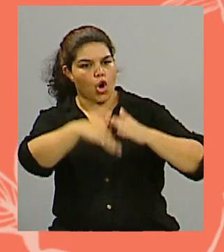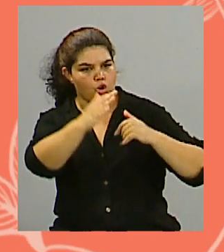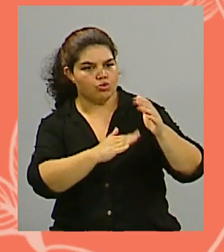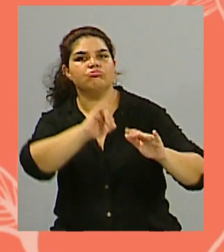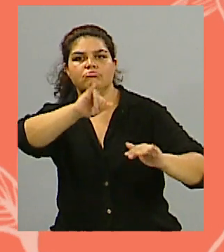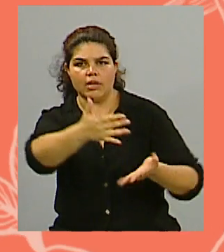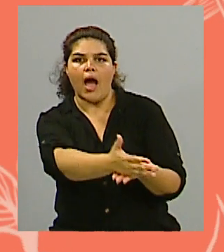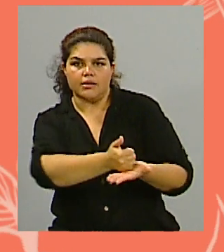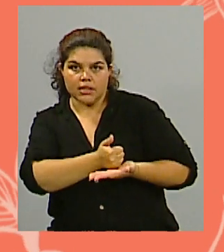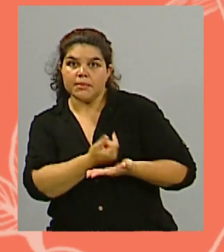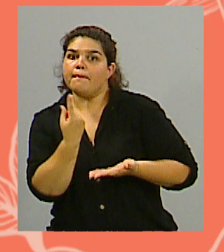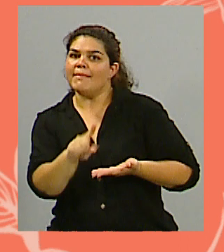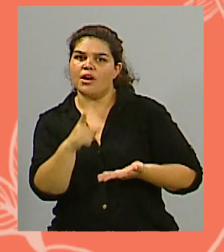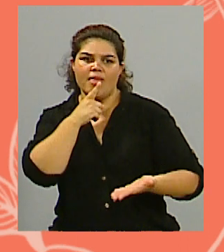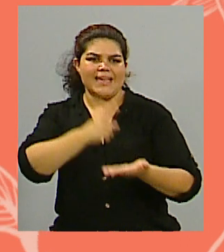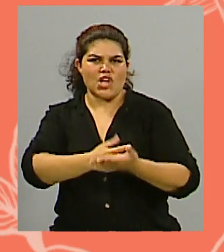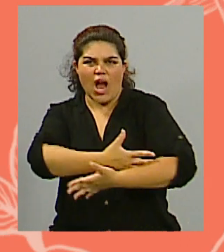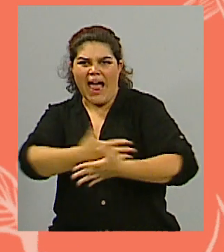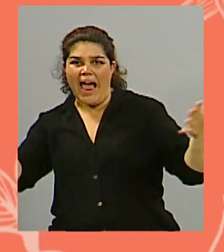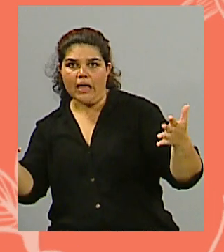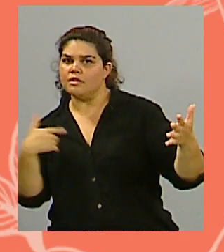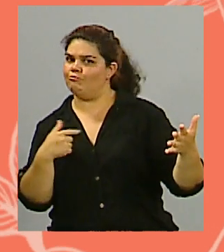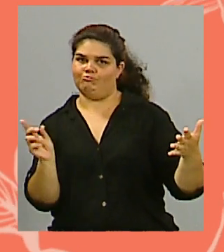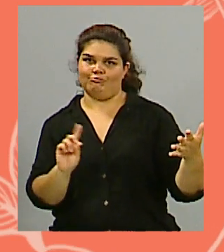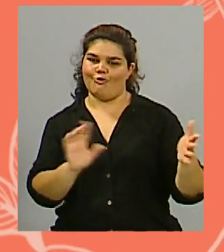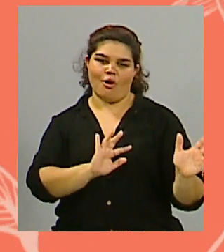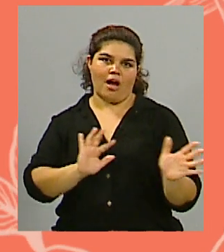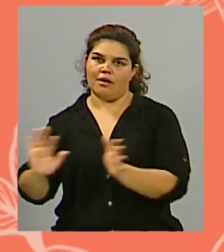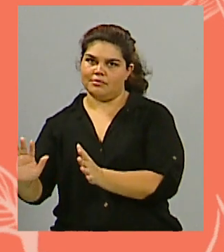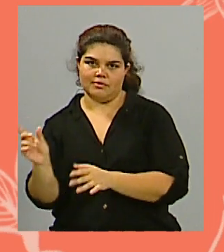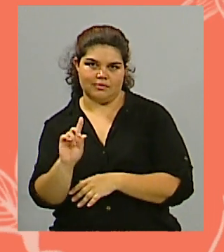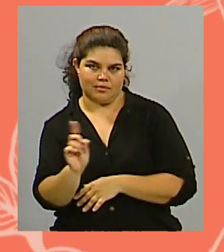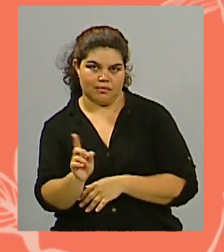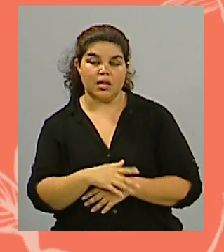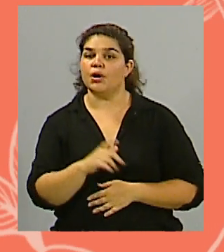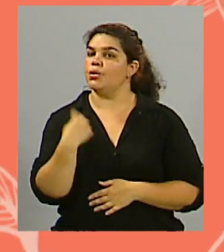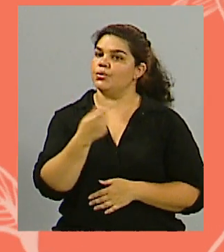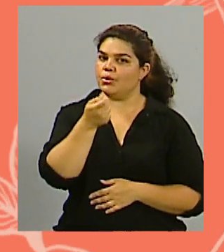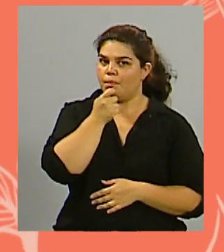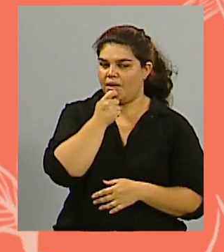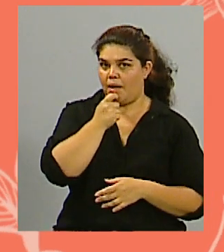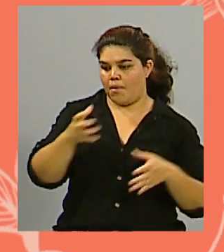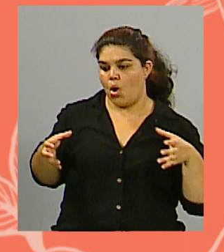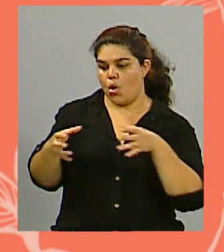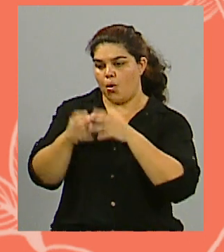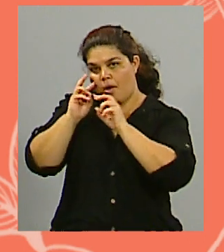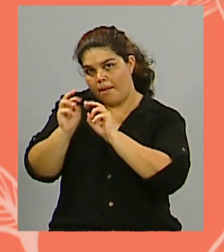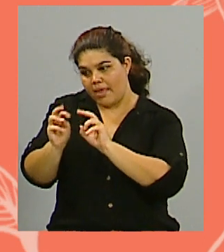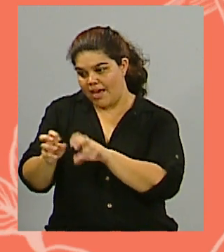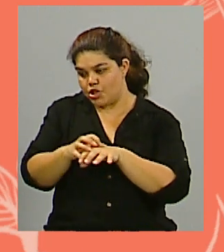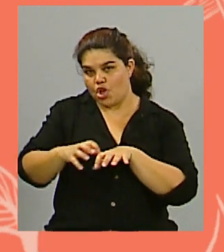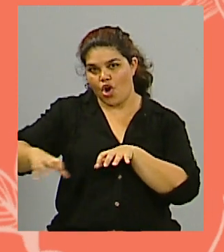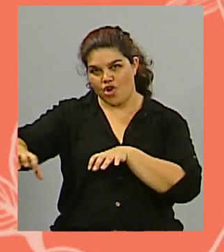las consecuencias de lo que esto sucede, nosotros tenemos un departamento de investigación en la oficina, que nos,